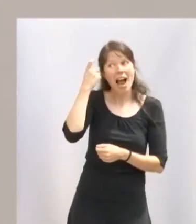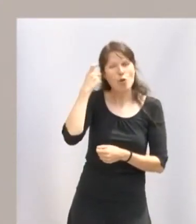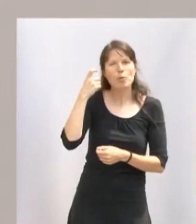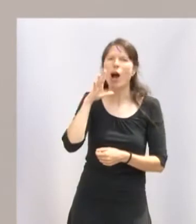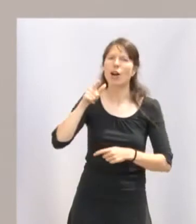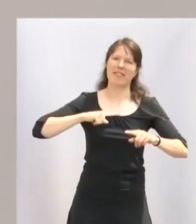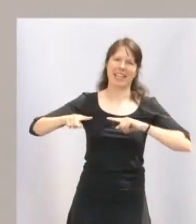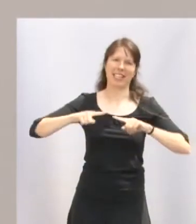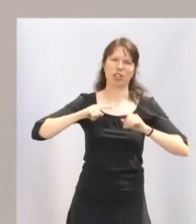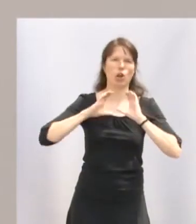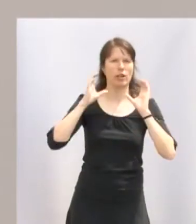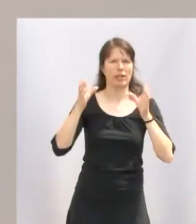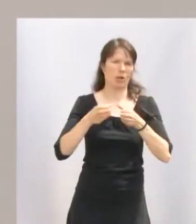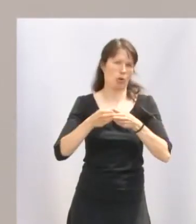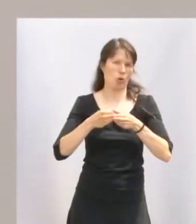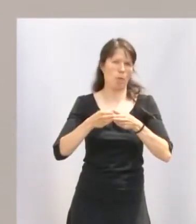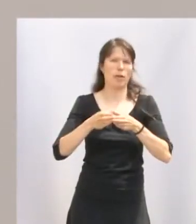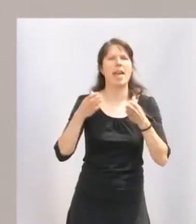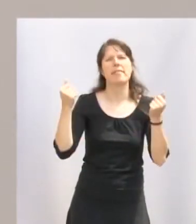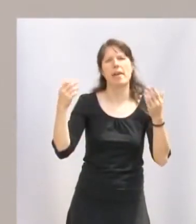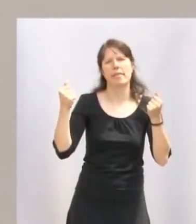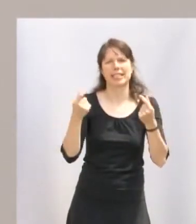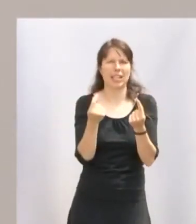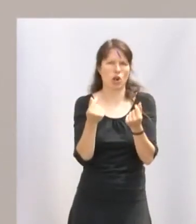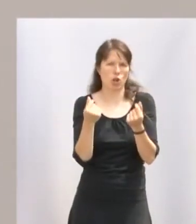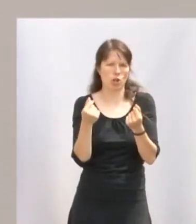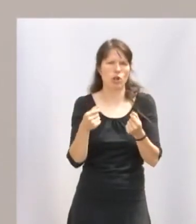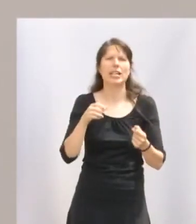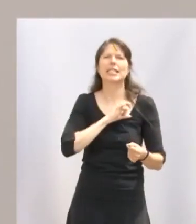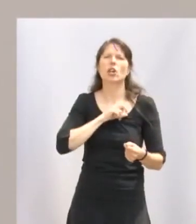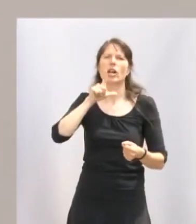hoy director del grupo de danzas de Logroño, es José Ángel Bartolomé Laguna.